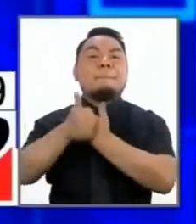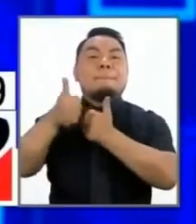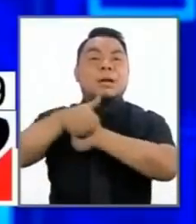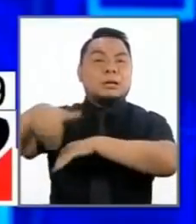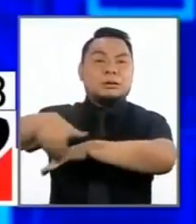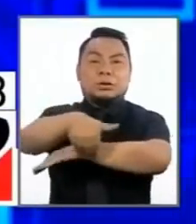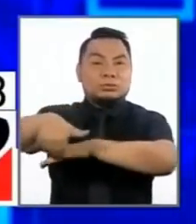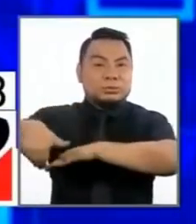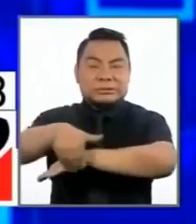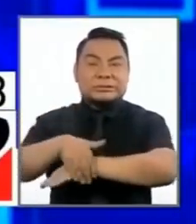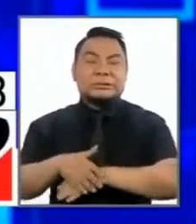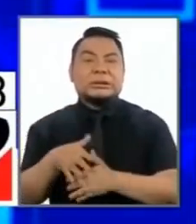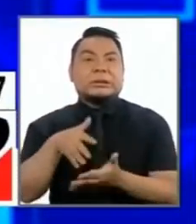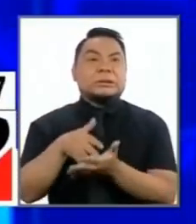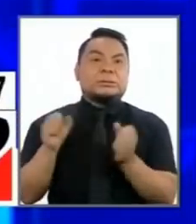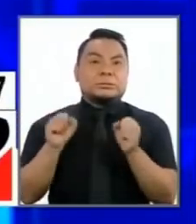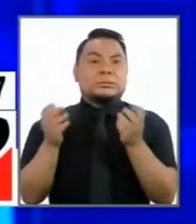ciudadana